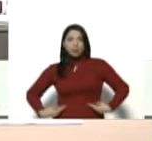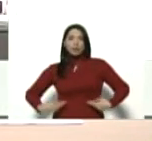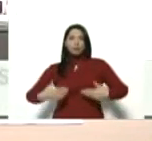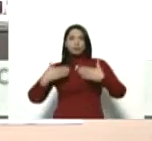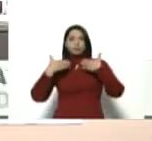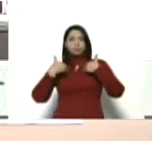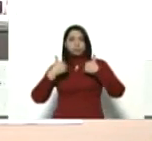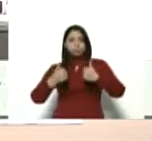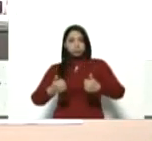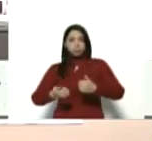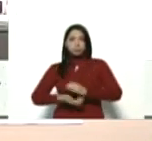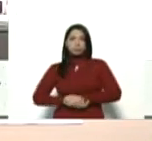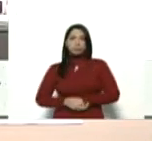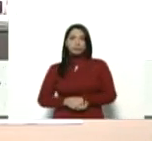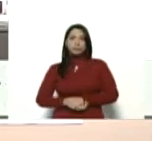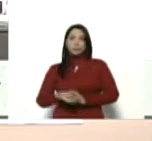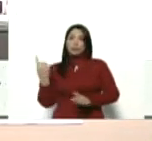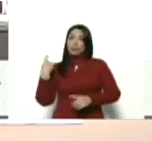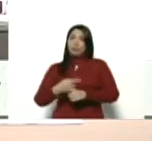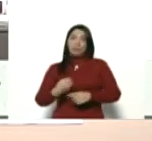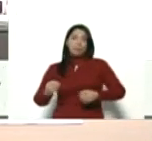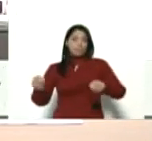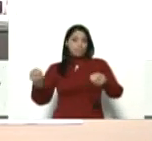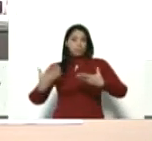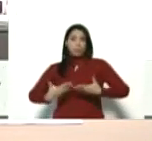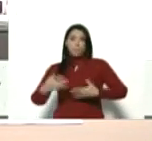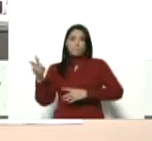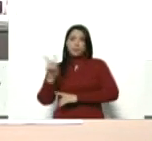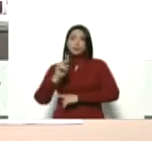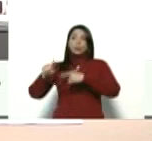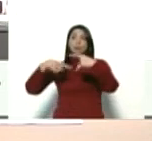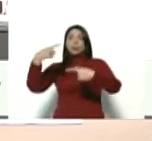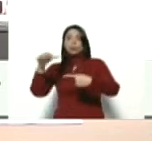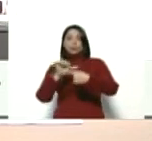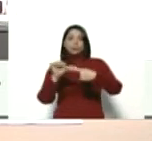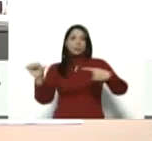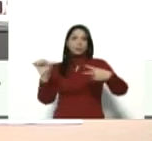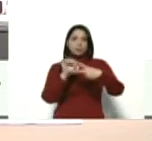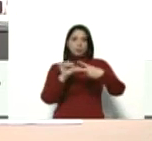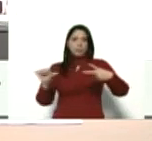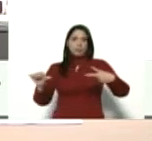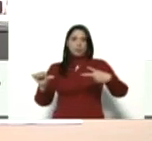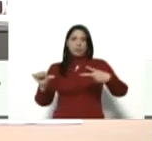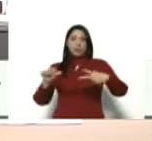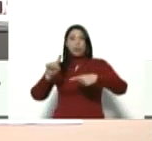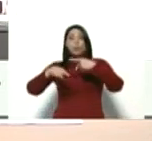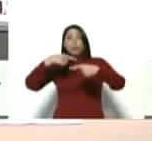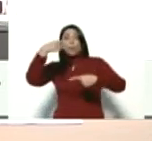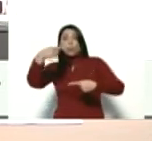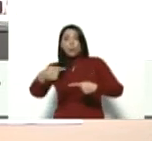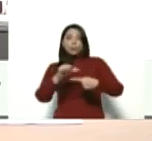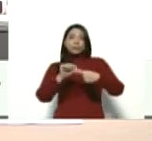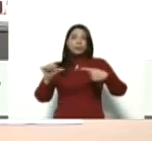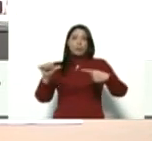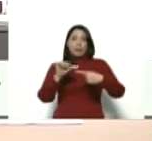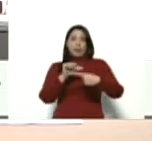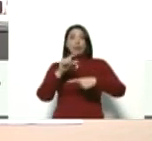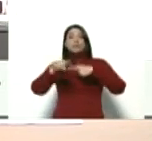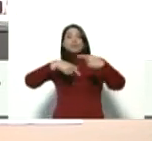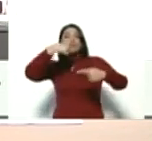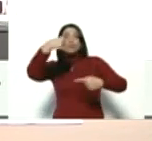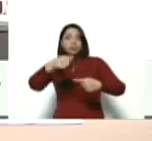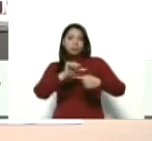sanitaria, que deben llegar a Venezuela la próxima semana, la siguiente semana y la siguiente semana.